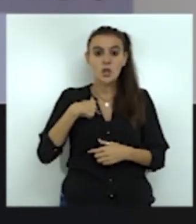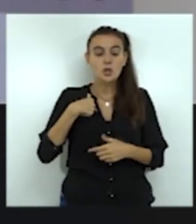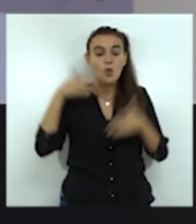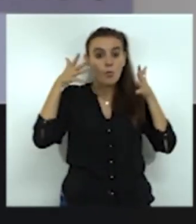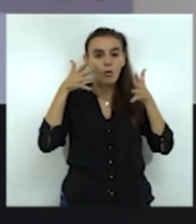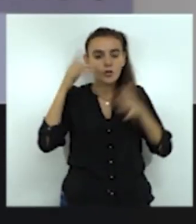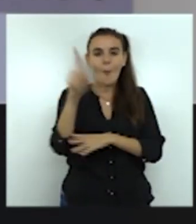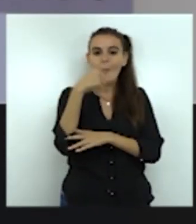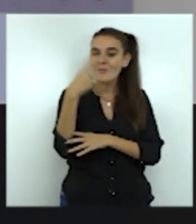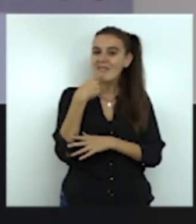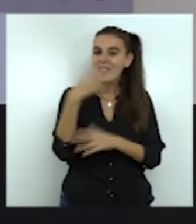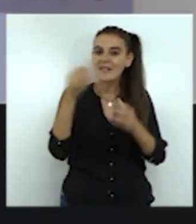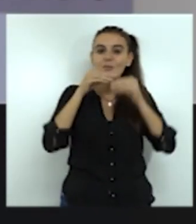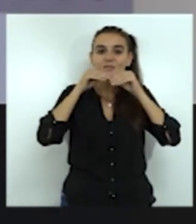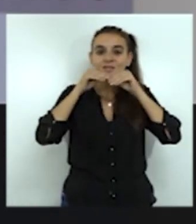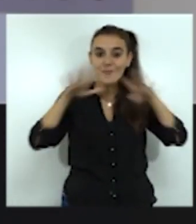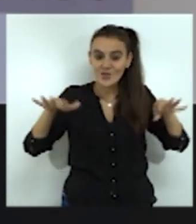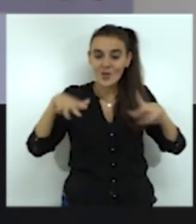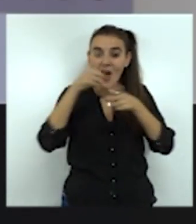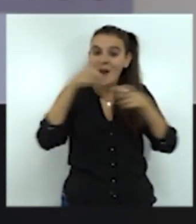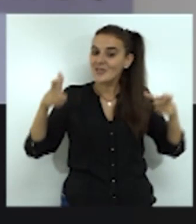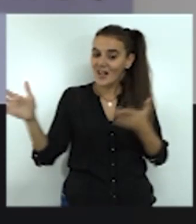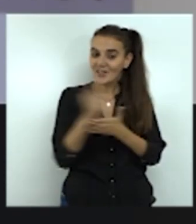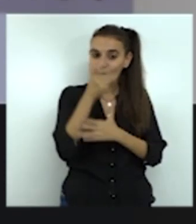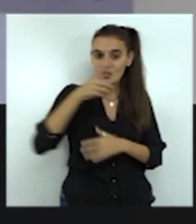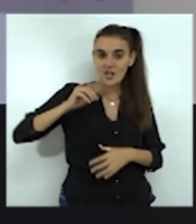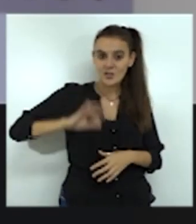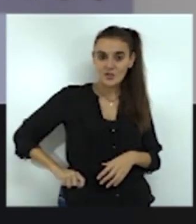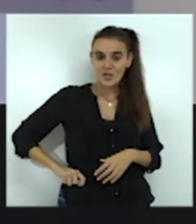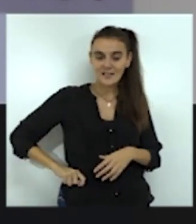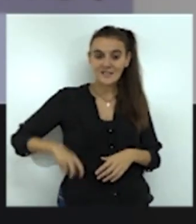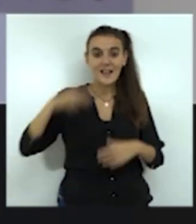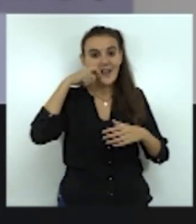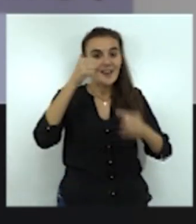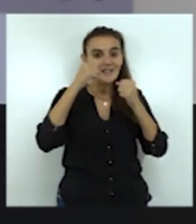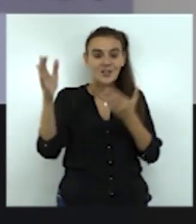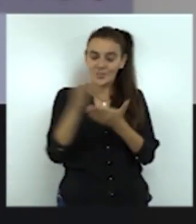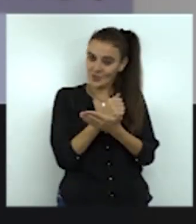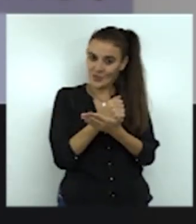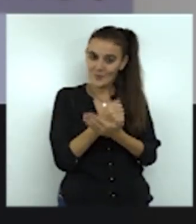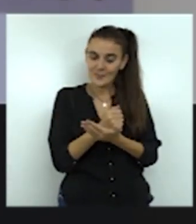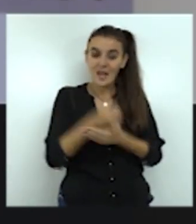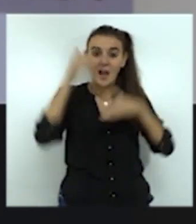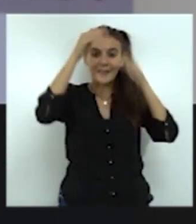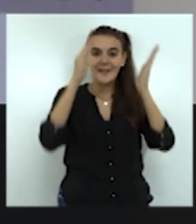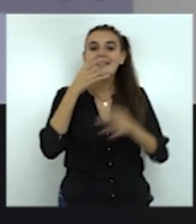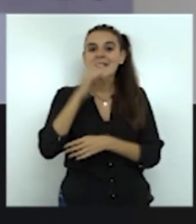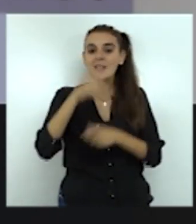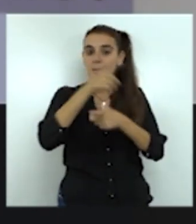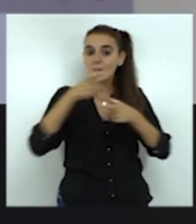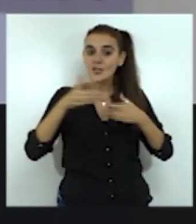verdad, es una llamada a todos los profesionales sanitarios. ¿A quién están destinadas estas vacunas? Evidentemente cualquiera que quiera vacunarse, pero